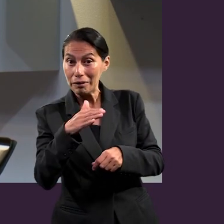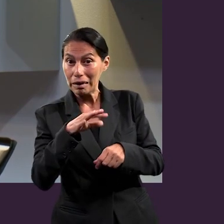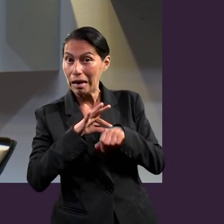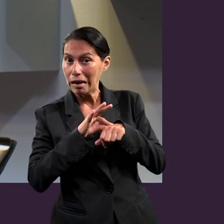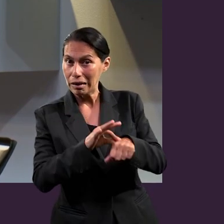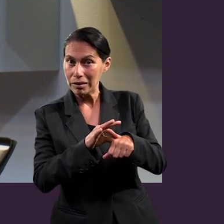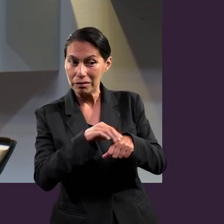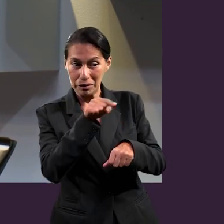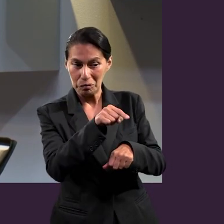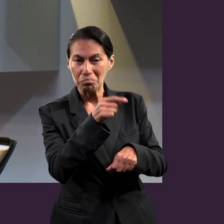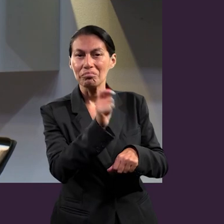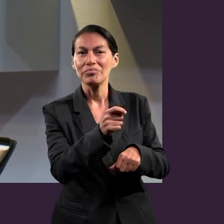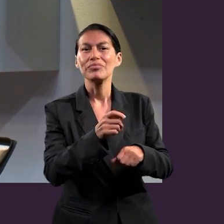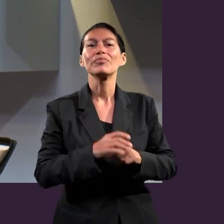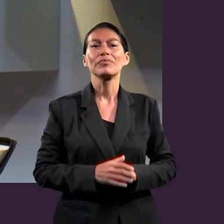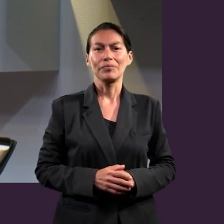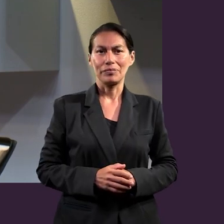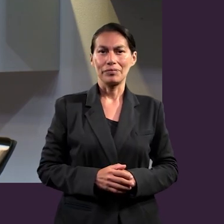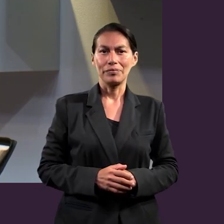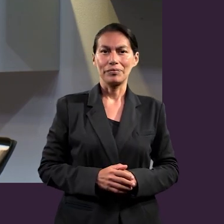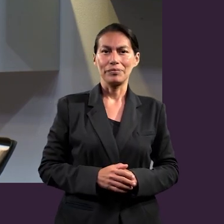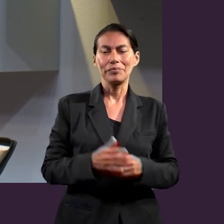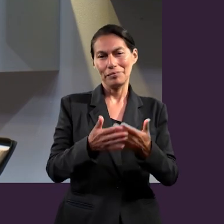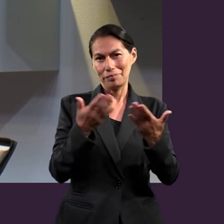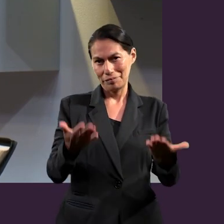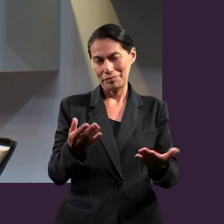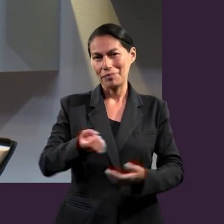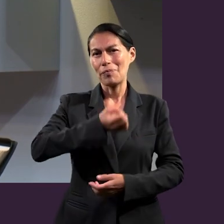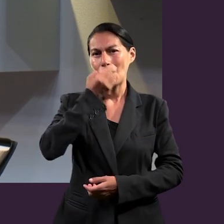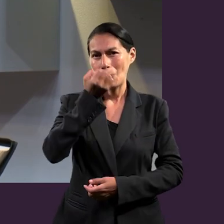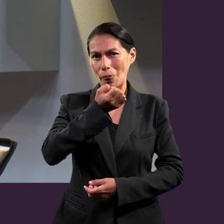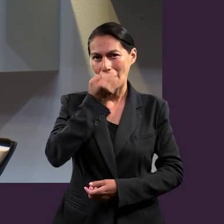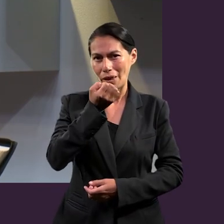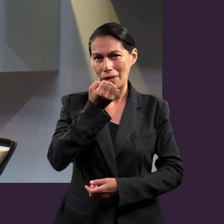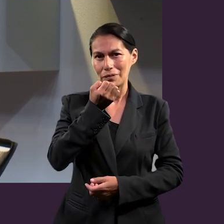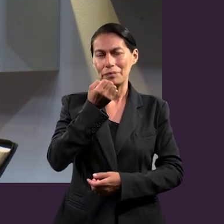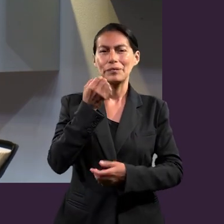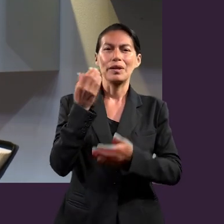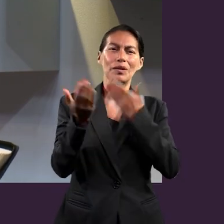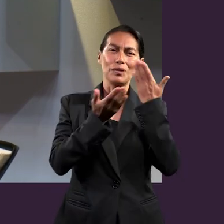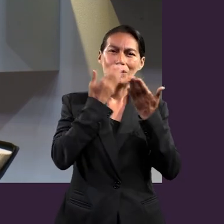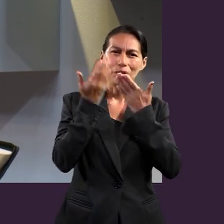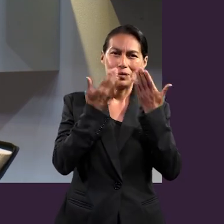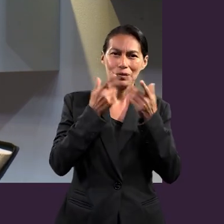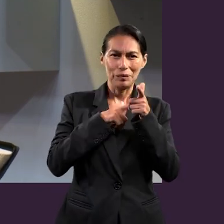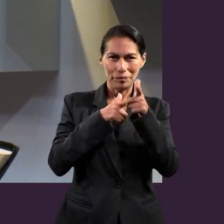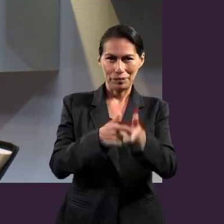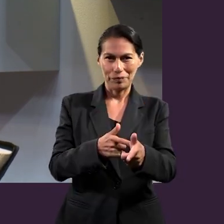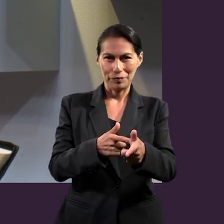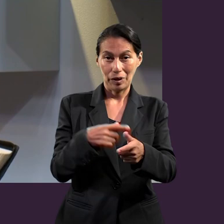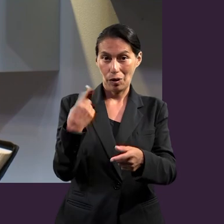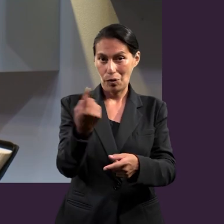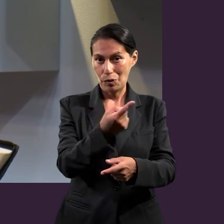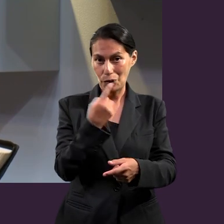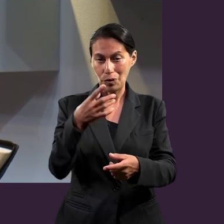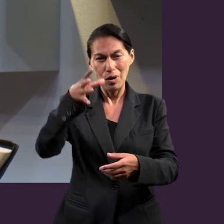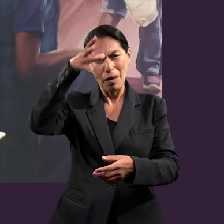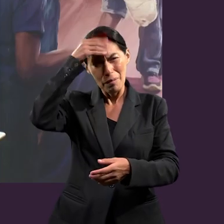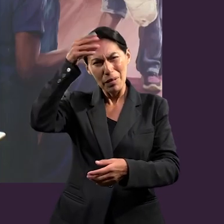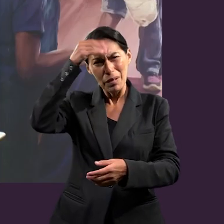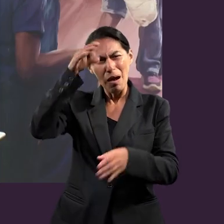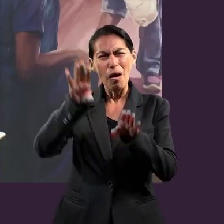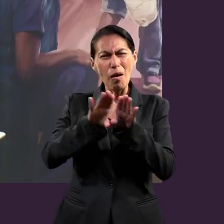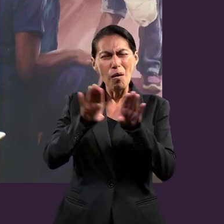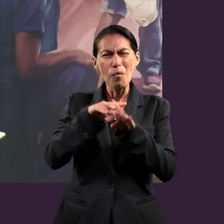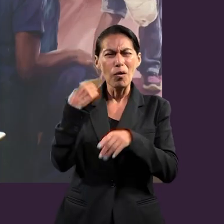realmente lo que era este objeto. Vamos a orar para continuar con el repaso de esta lección y aprender cómo